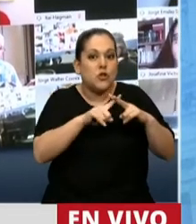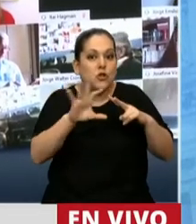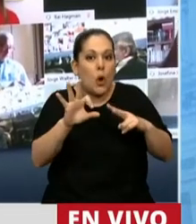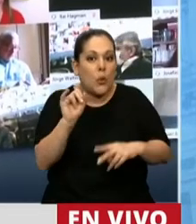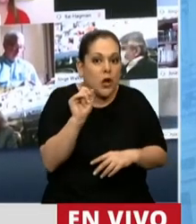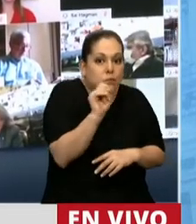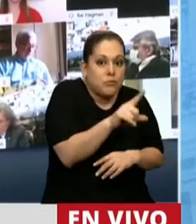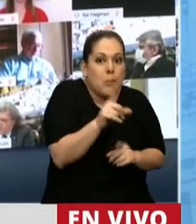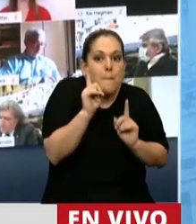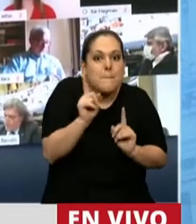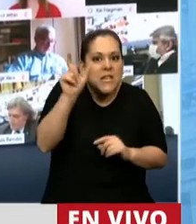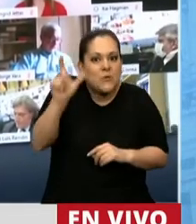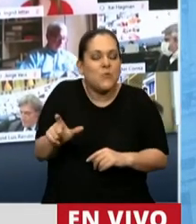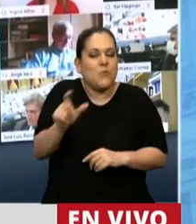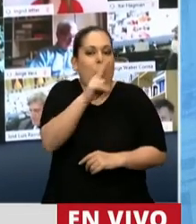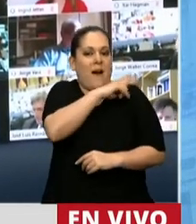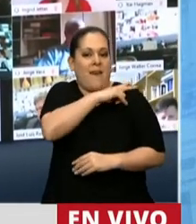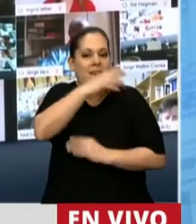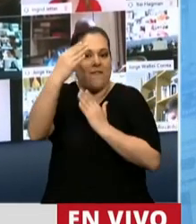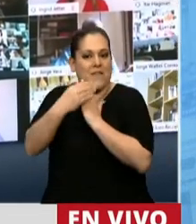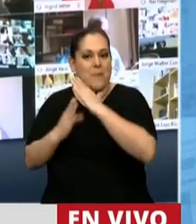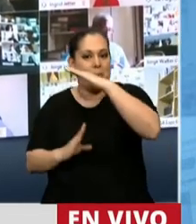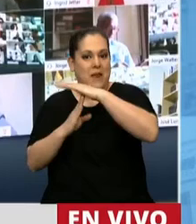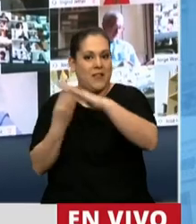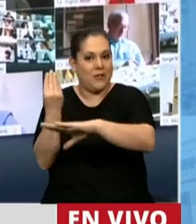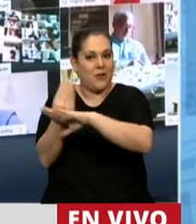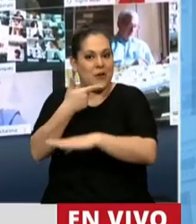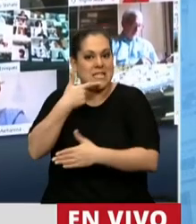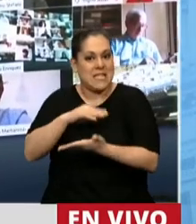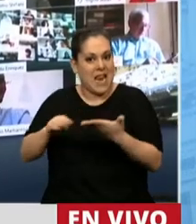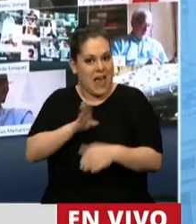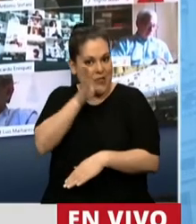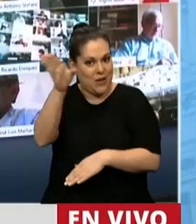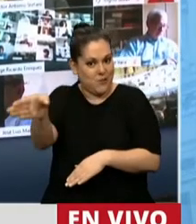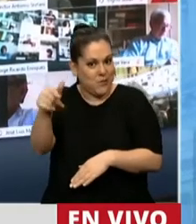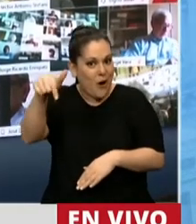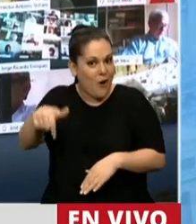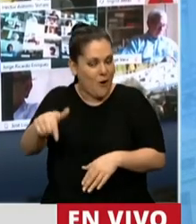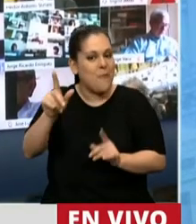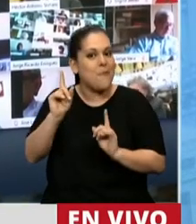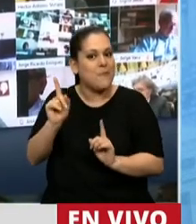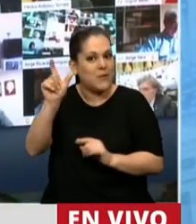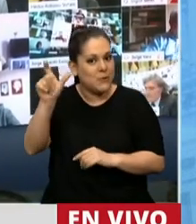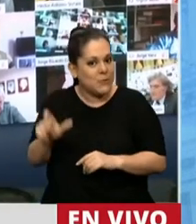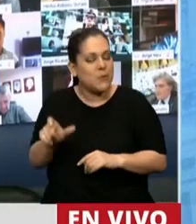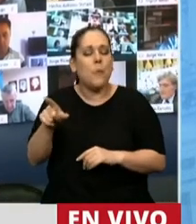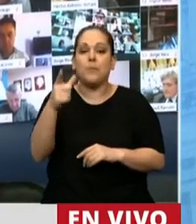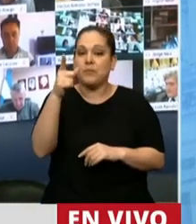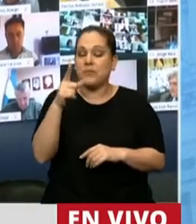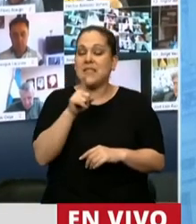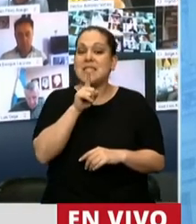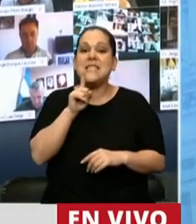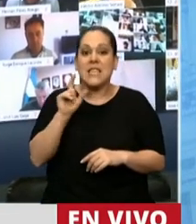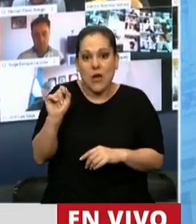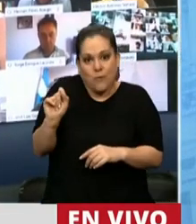informe como jefe de gabinete en la Cámara de Senadores, me gustaría comentar que las convicciones de Mario Cafiero